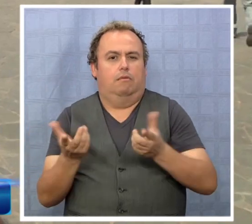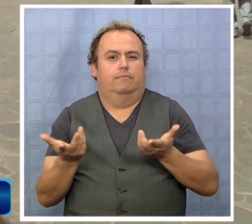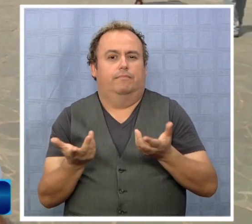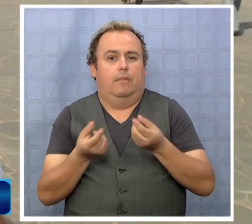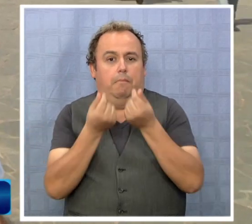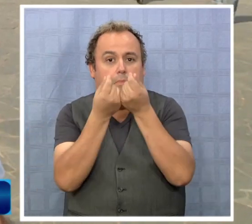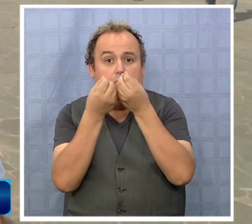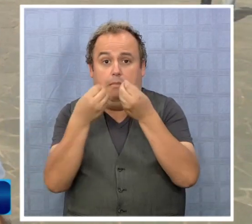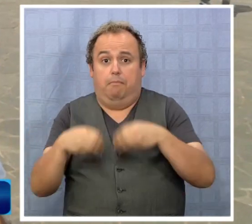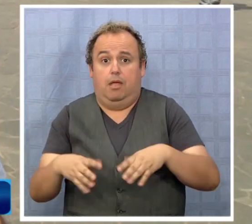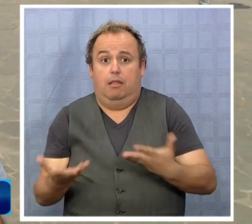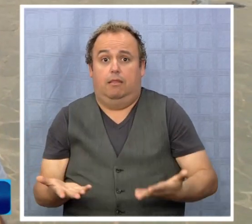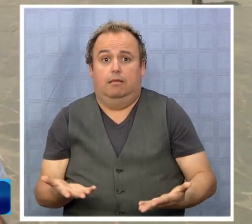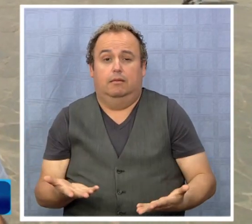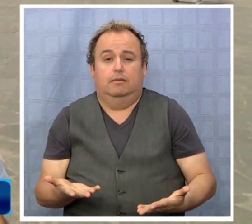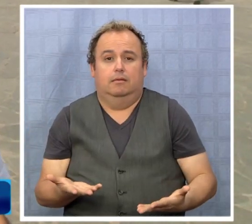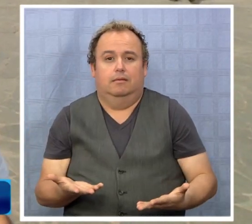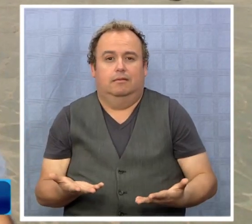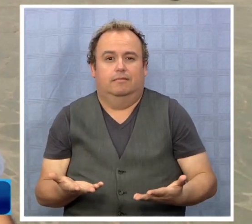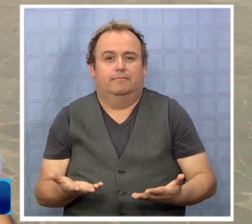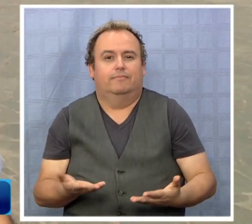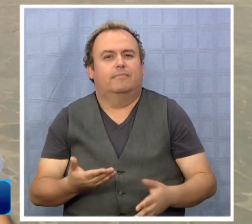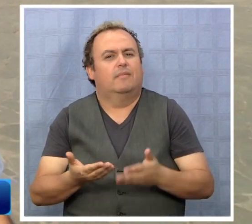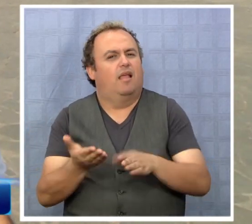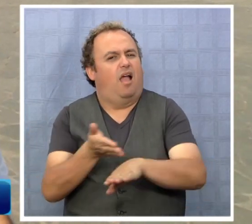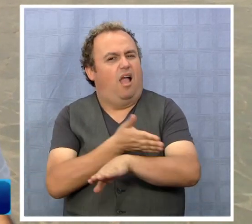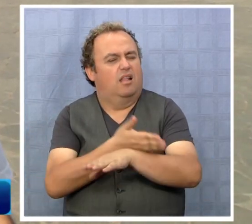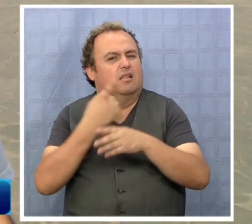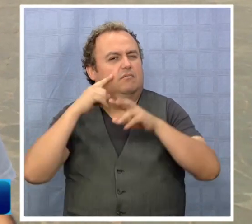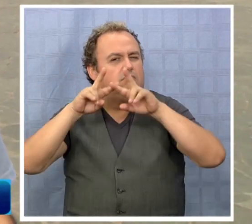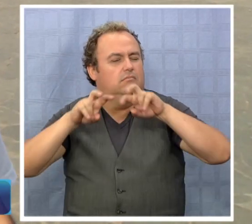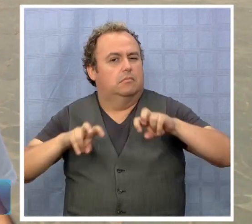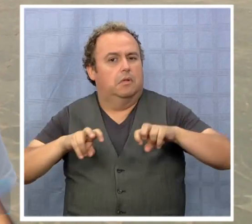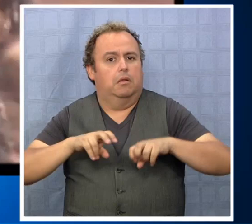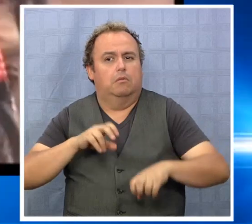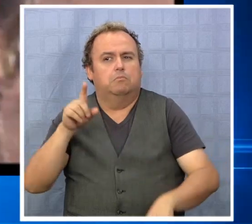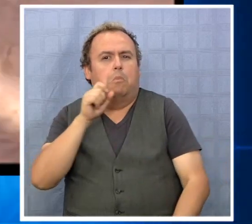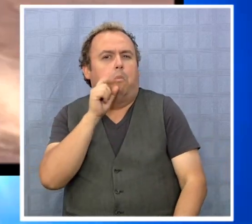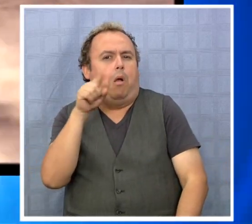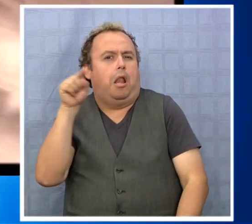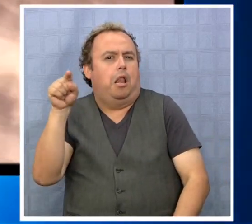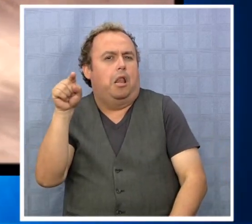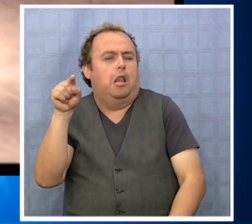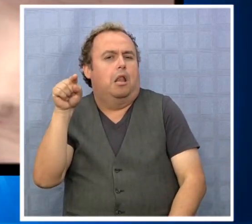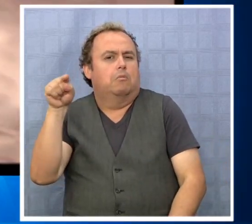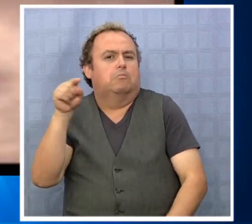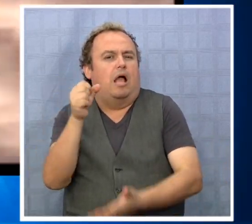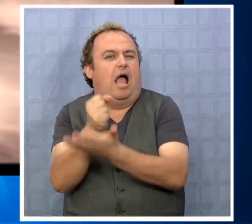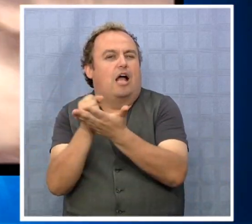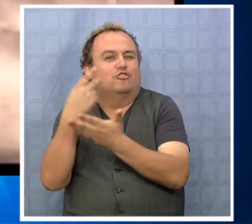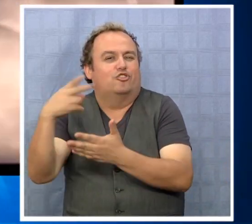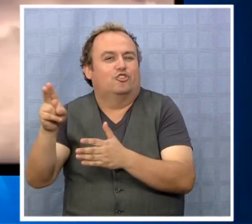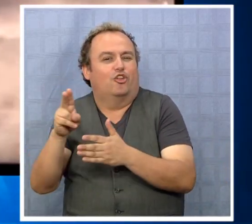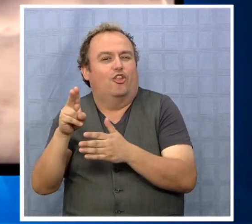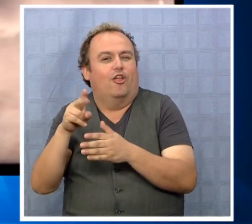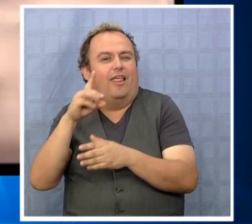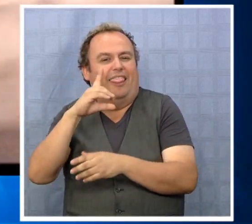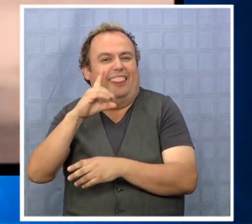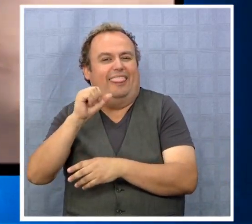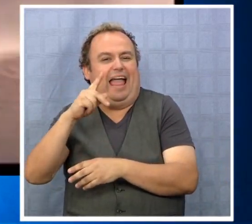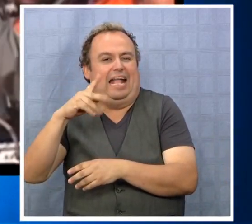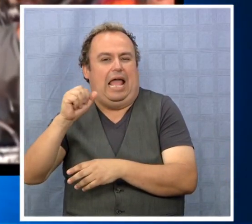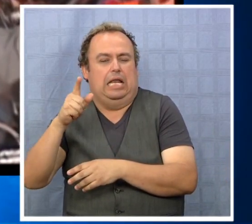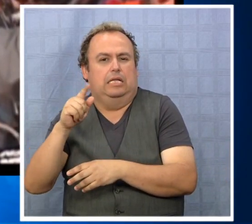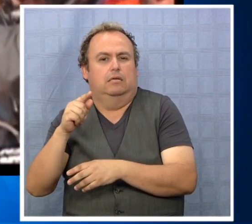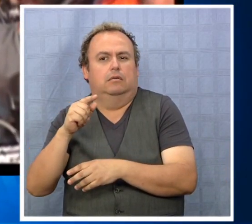Y ya se había realizado antes acá, no sé cuál fue el motivo que lo habrán cortado, pero afecta harto el sector turístico acá en la